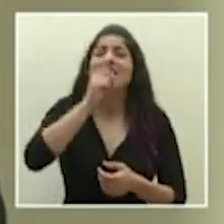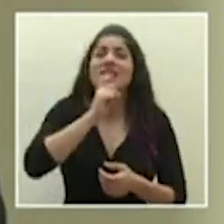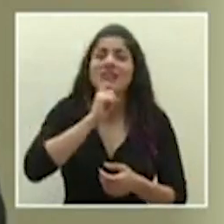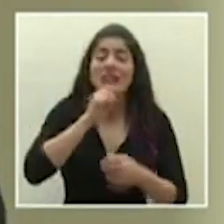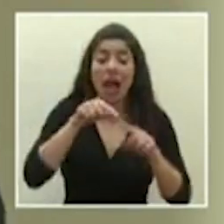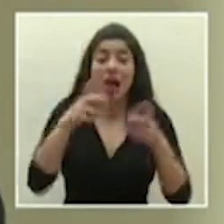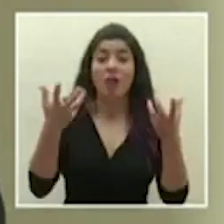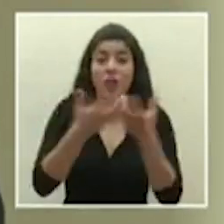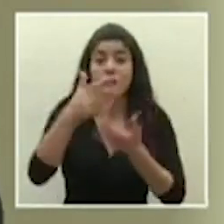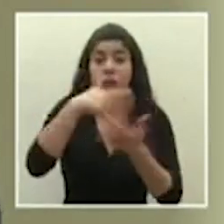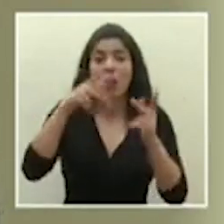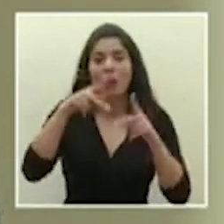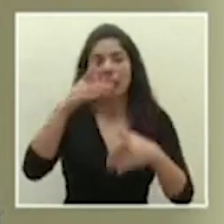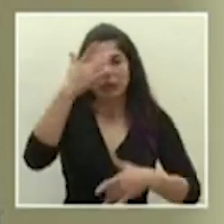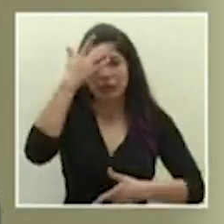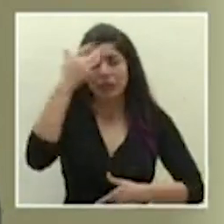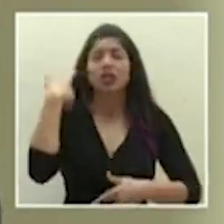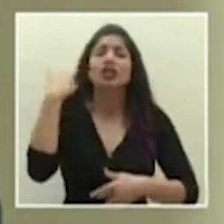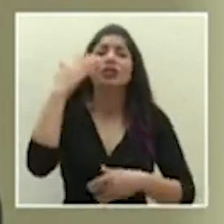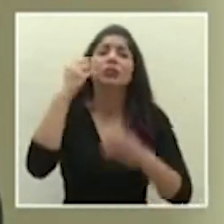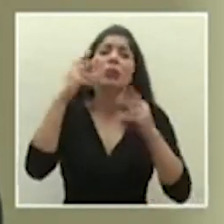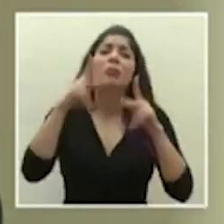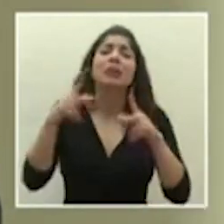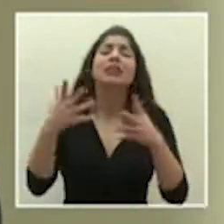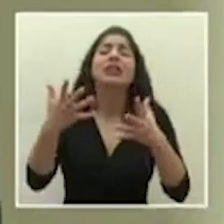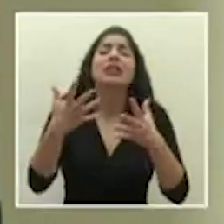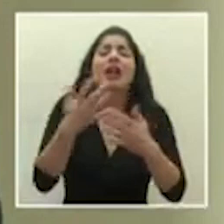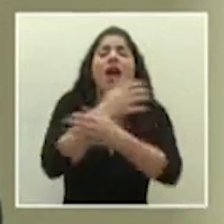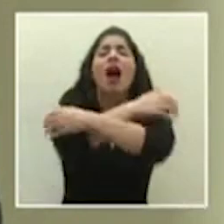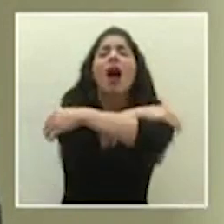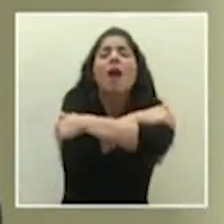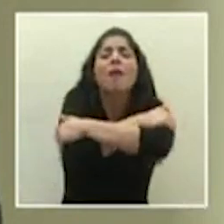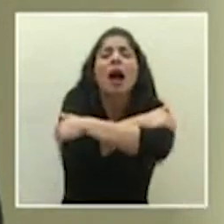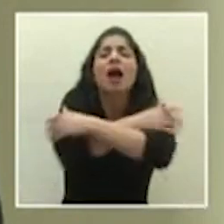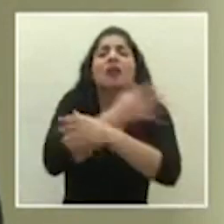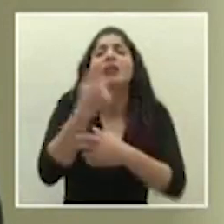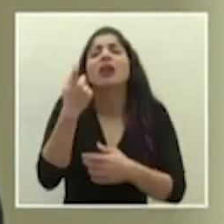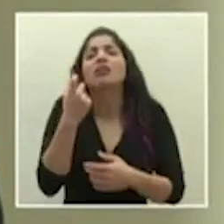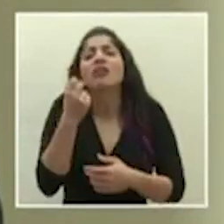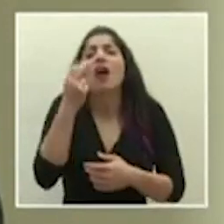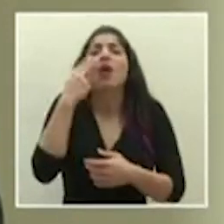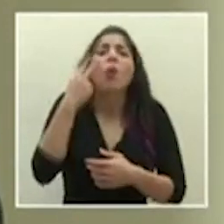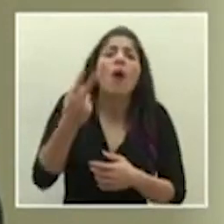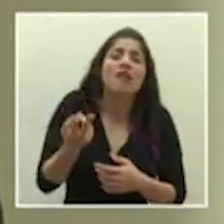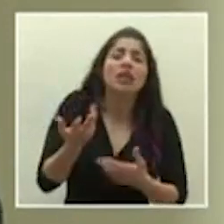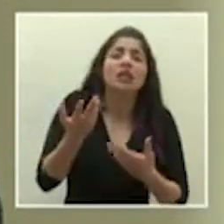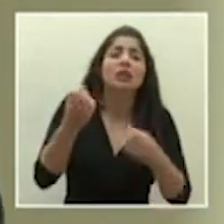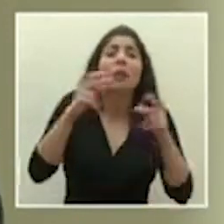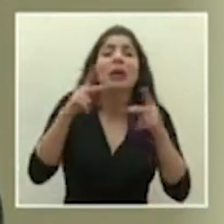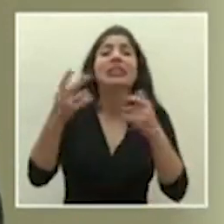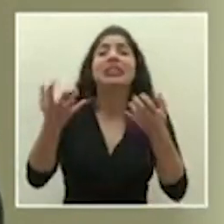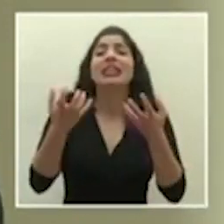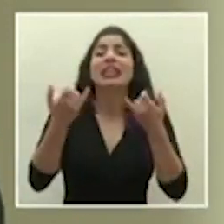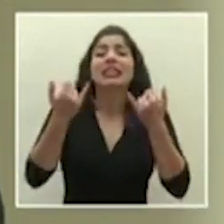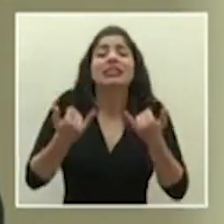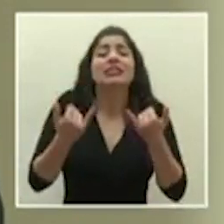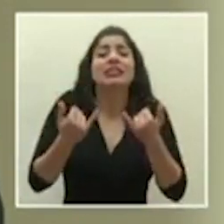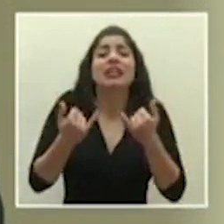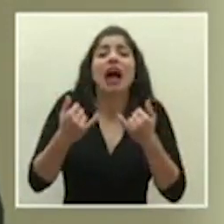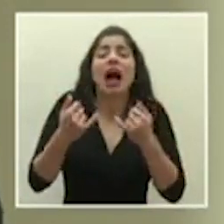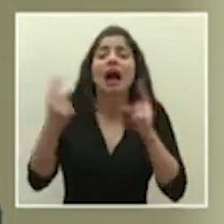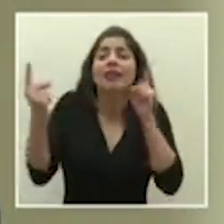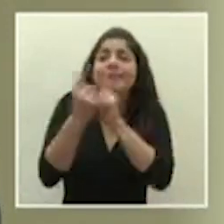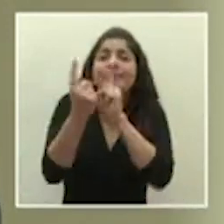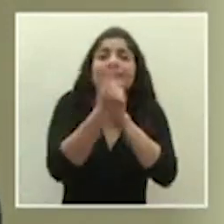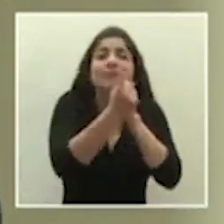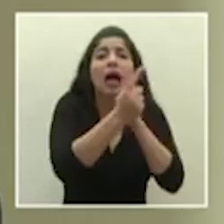gente ya está deseando abrazar a sus seres queridos que tal vez no los ha visto hace mucho tiempo. Hay mucha gente que quiere ya tener contacto presencial con